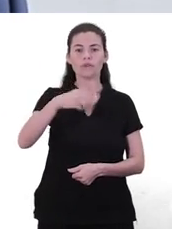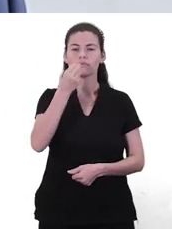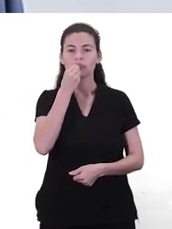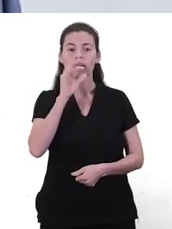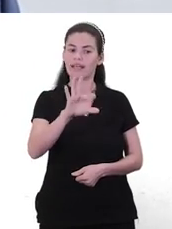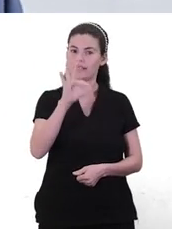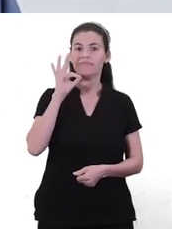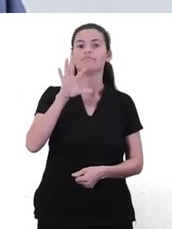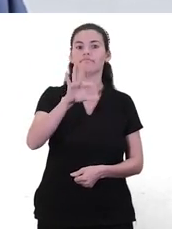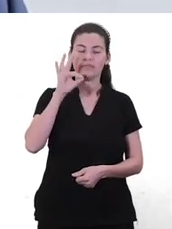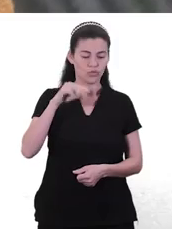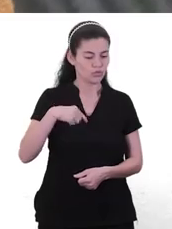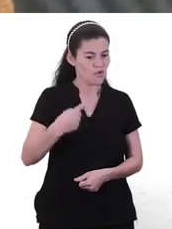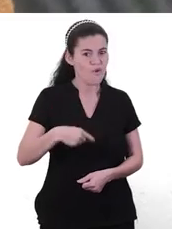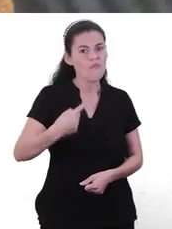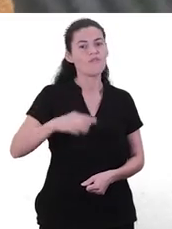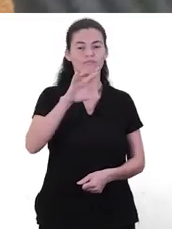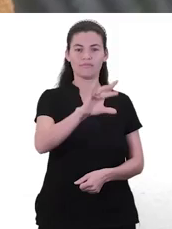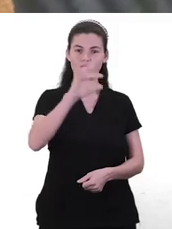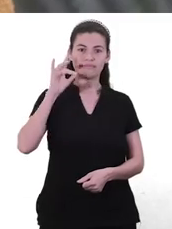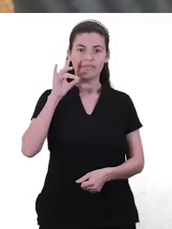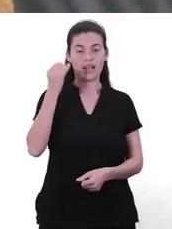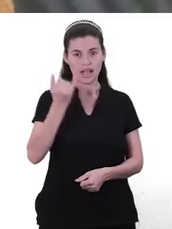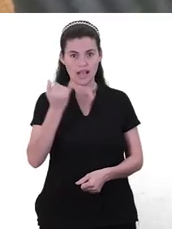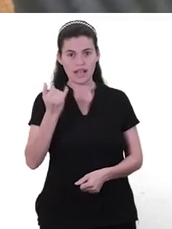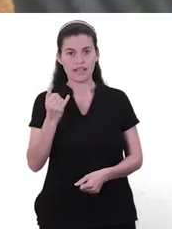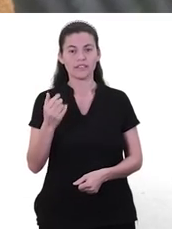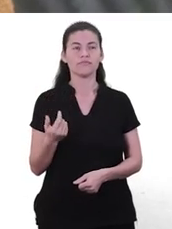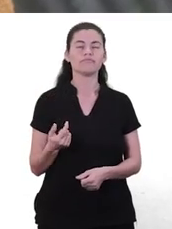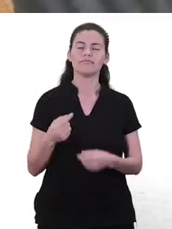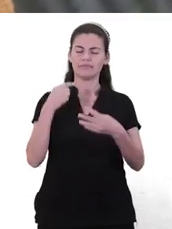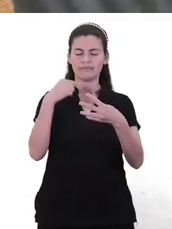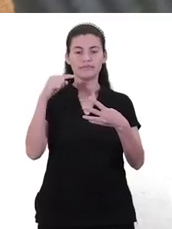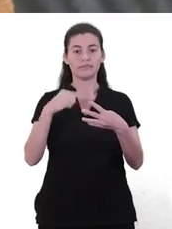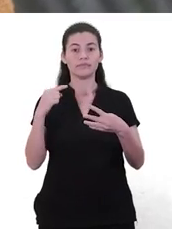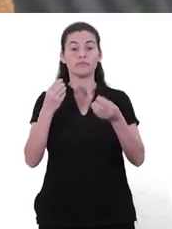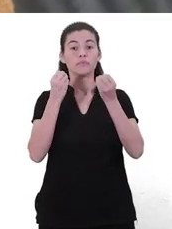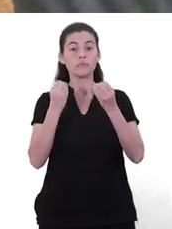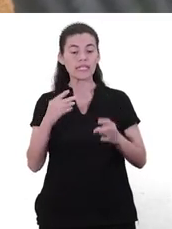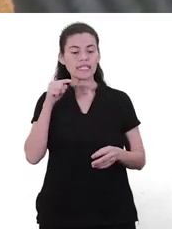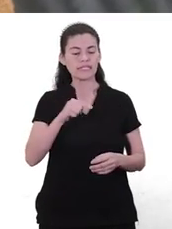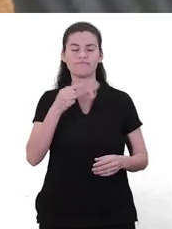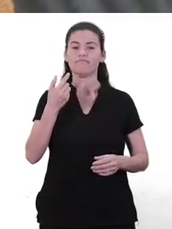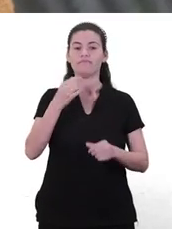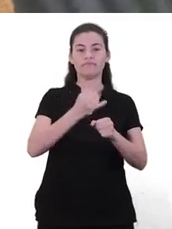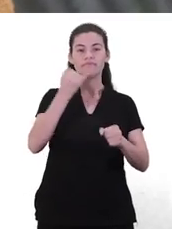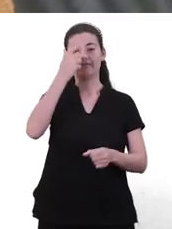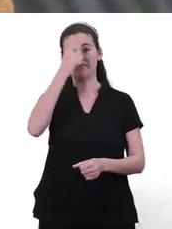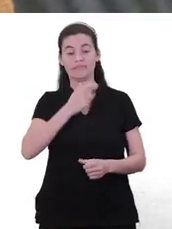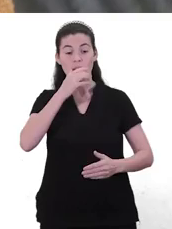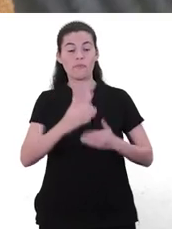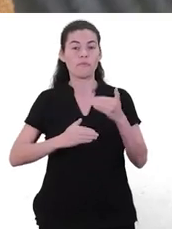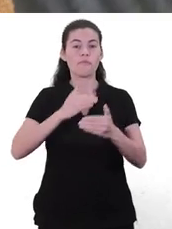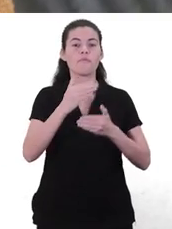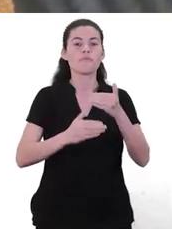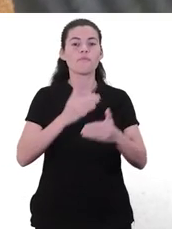una decisión fundamental. Totalmente, ok, ¿cómo me voy a alimentar? Entonces, ese proceso de ayudar a